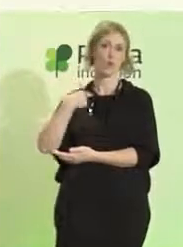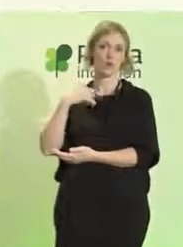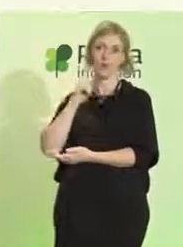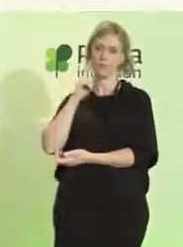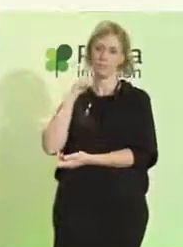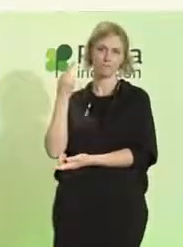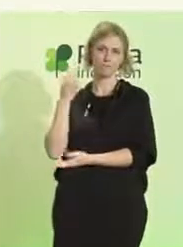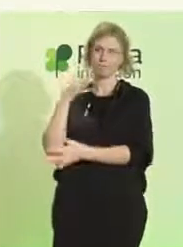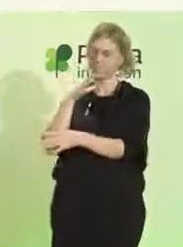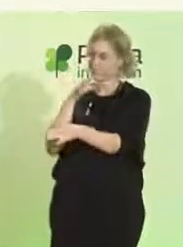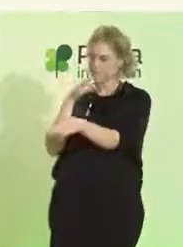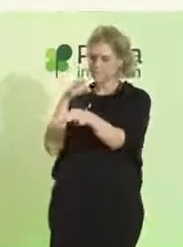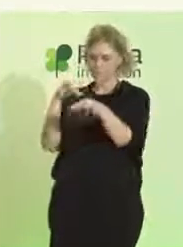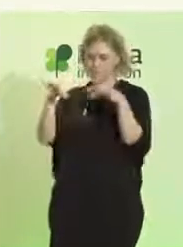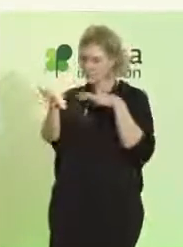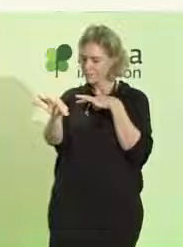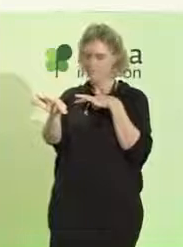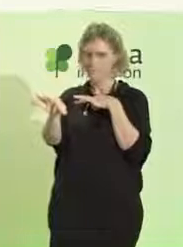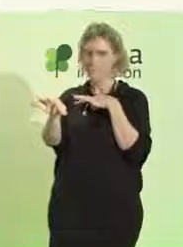Aplausos